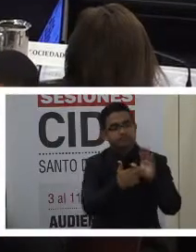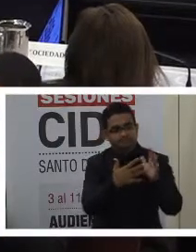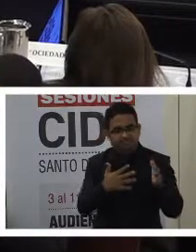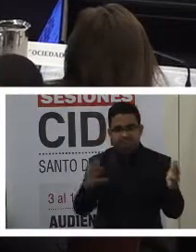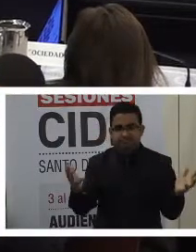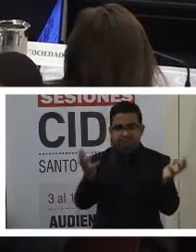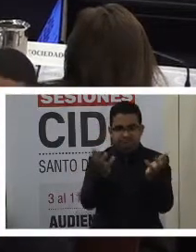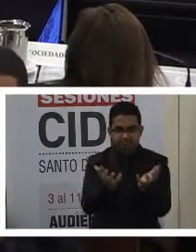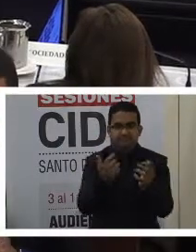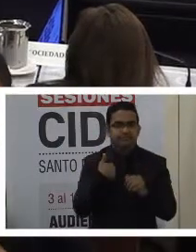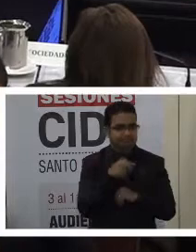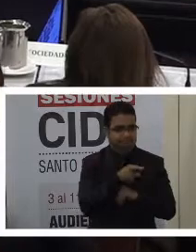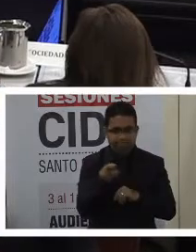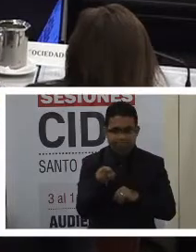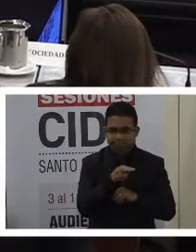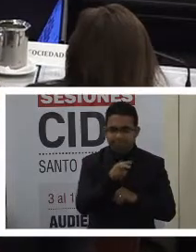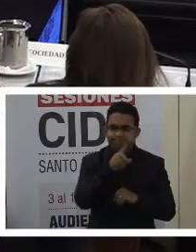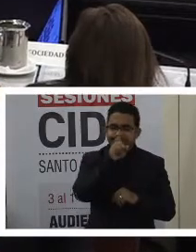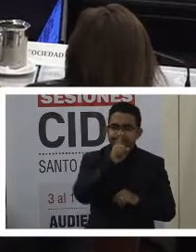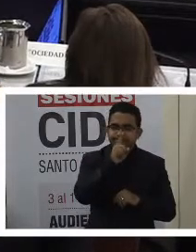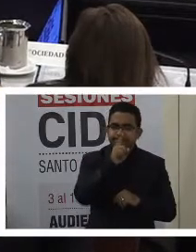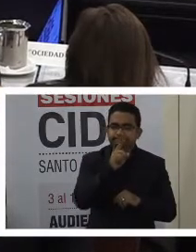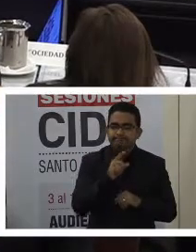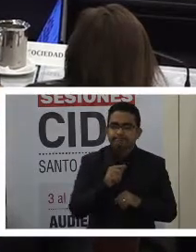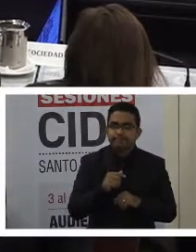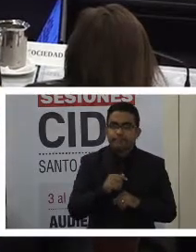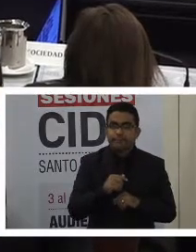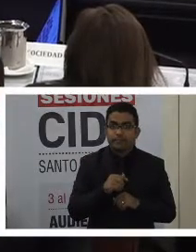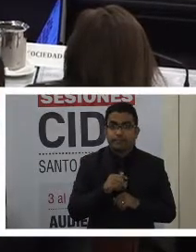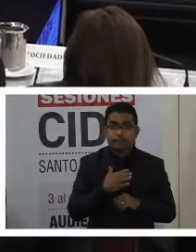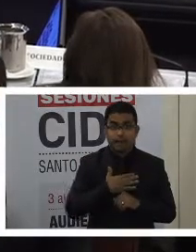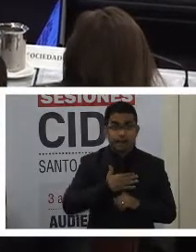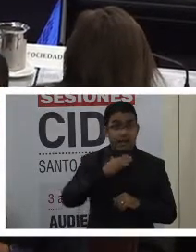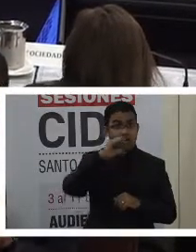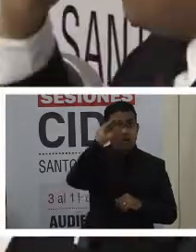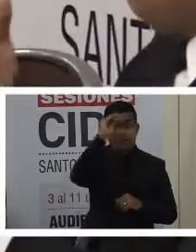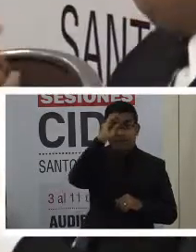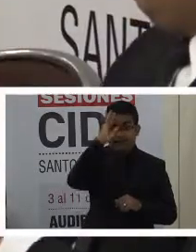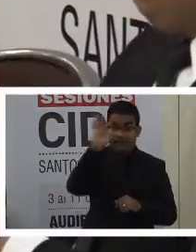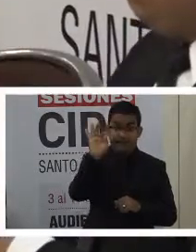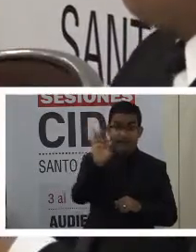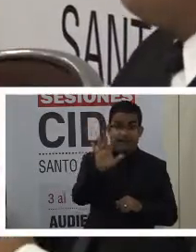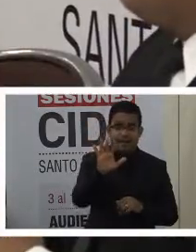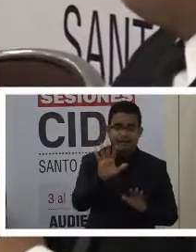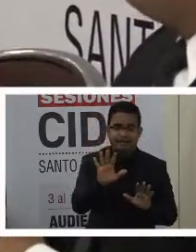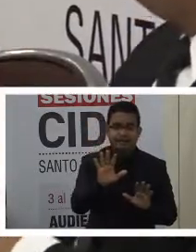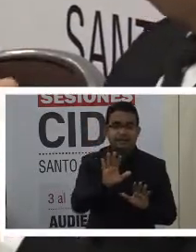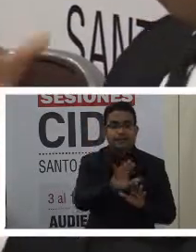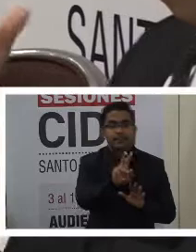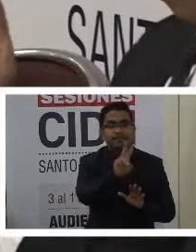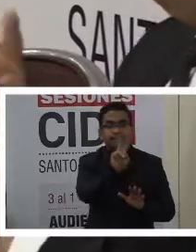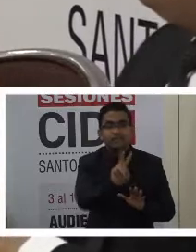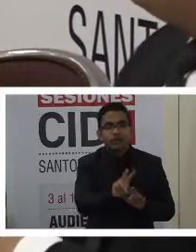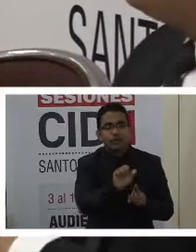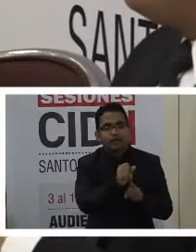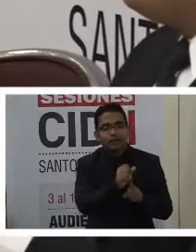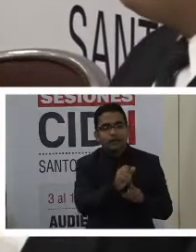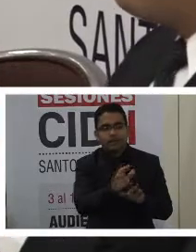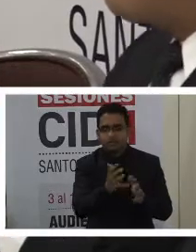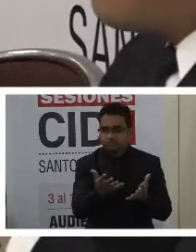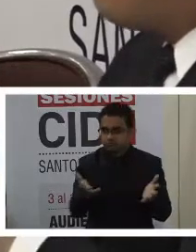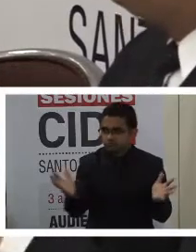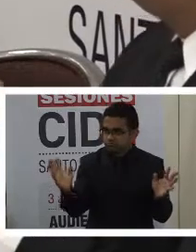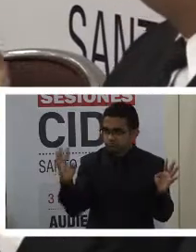Creo que más allá, cierto, de las opiniones que cada uno pueda tener sobre la situación de Venezuela, ya el hecho de tener una audiencia